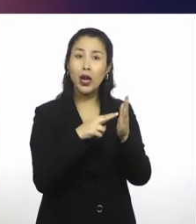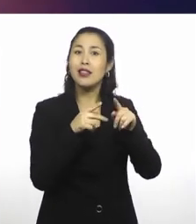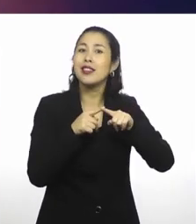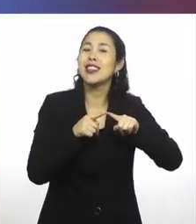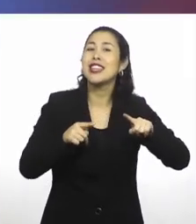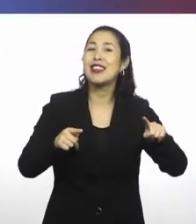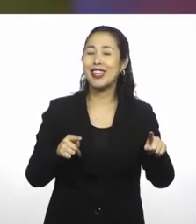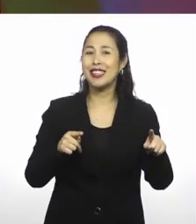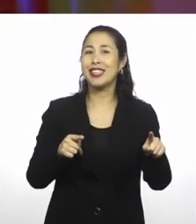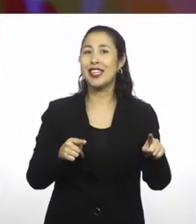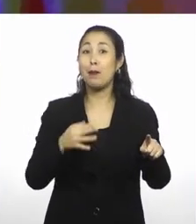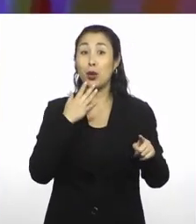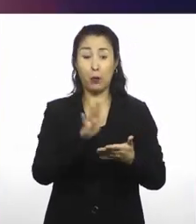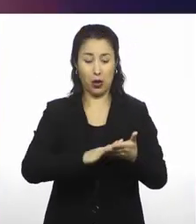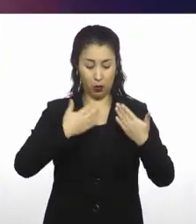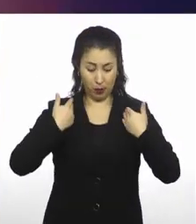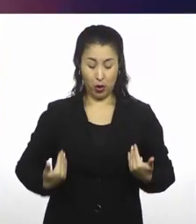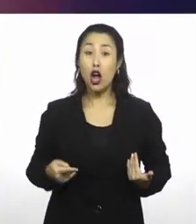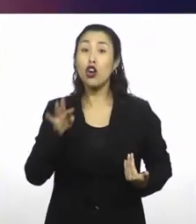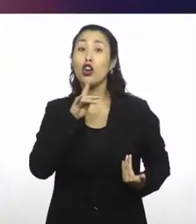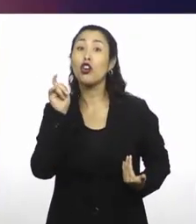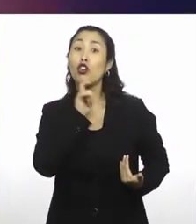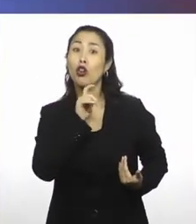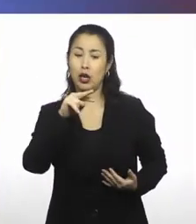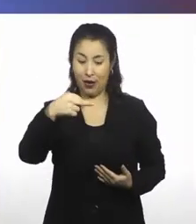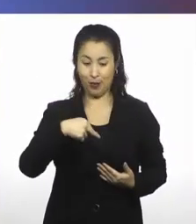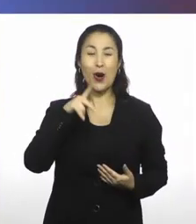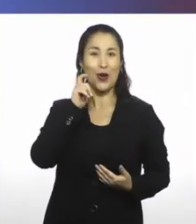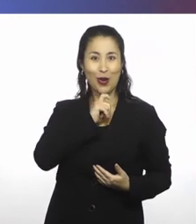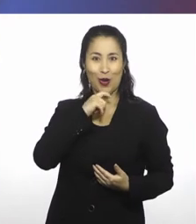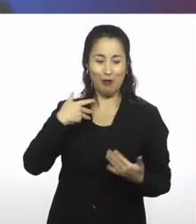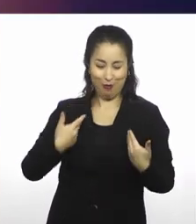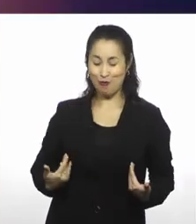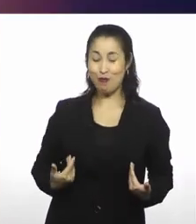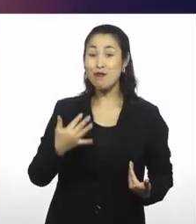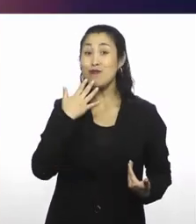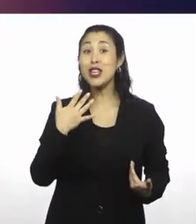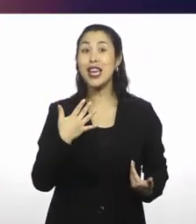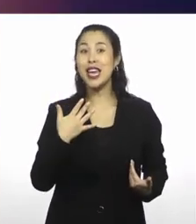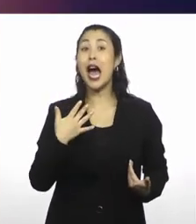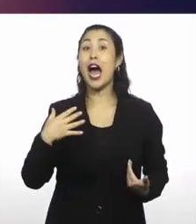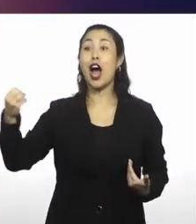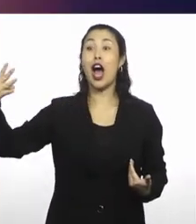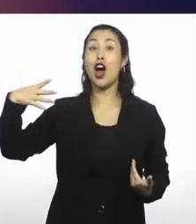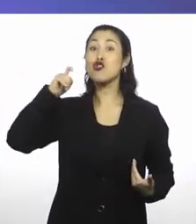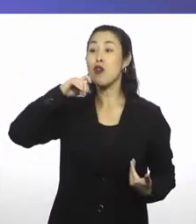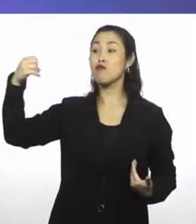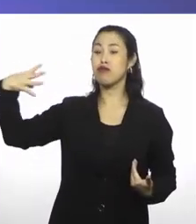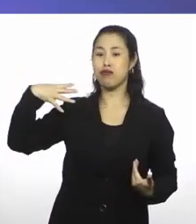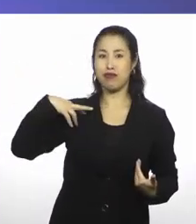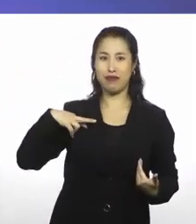Porque mi polera, que de color rojo, la estamos viendo rojo porque está siendo reflejada la luz roja que tengo enfrente de mí.